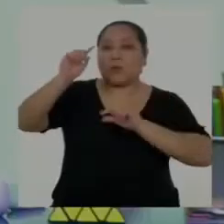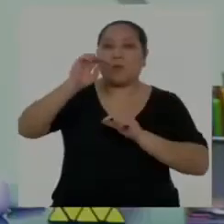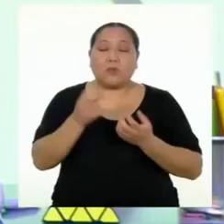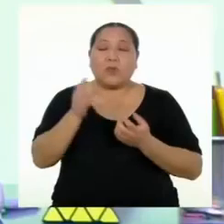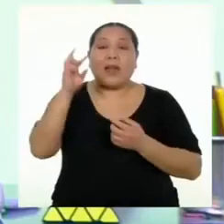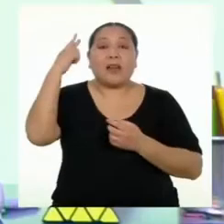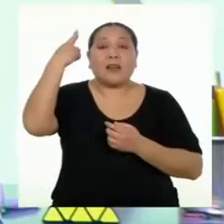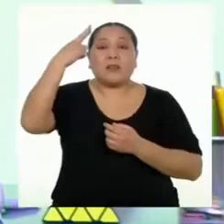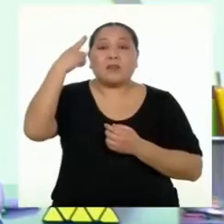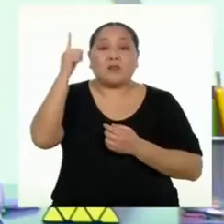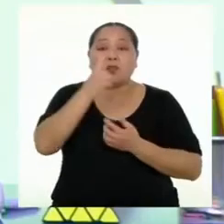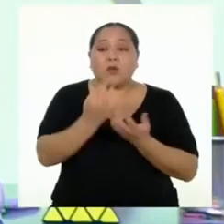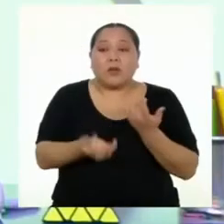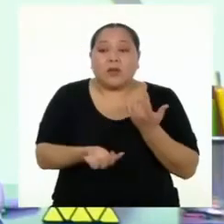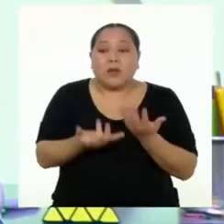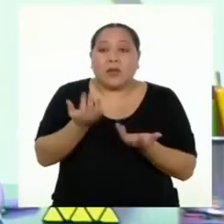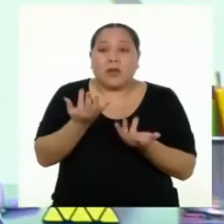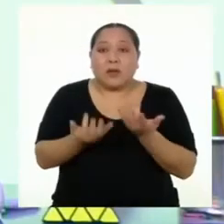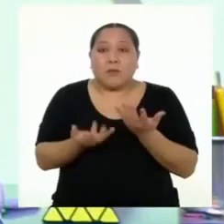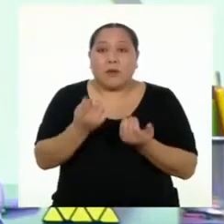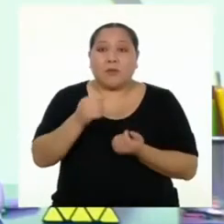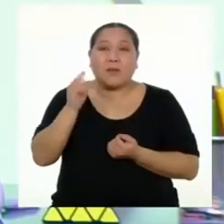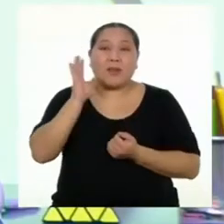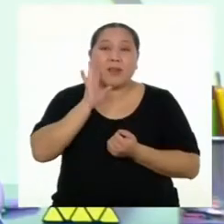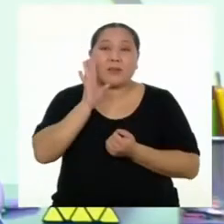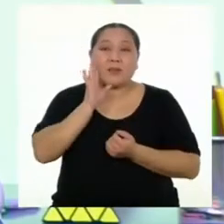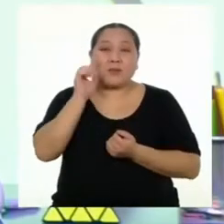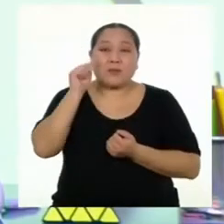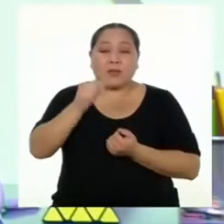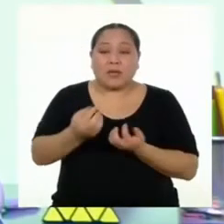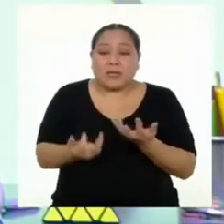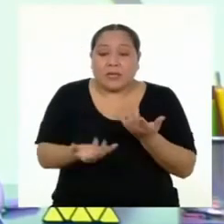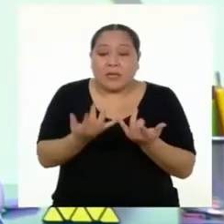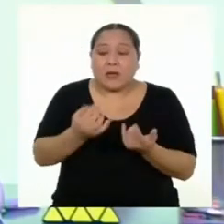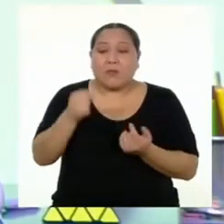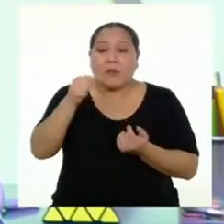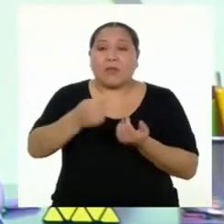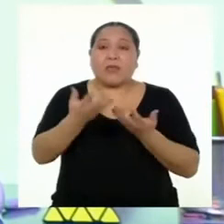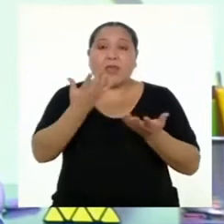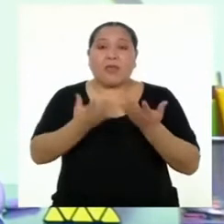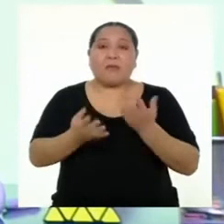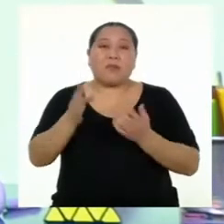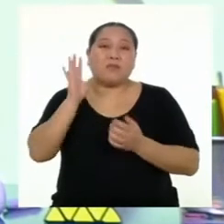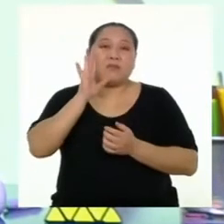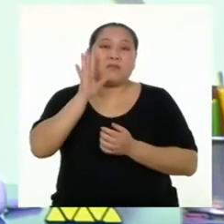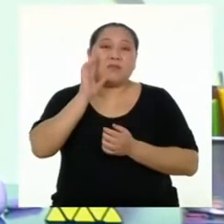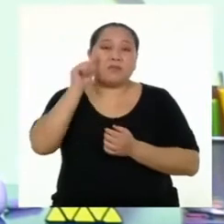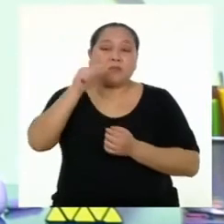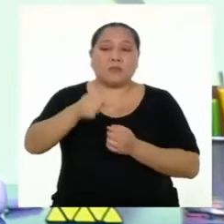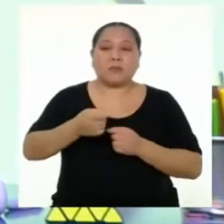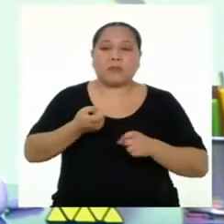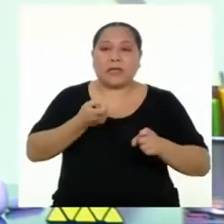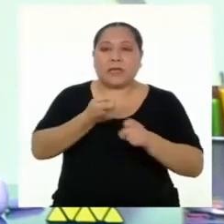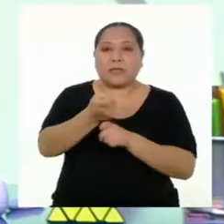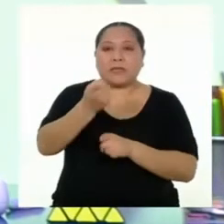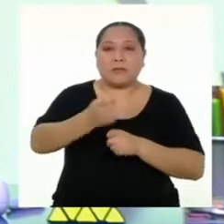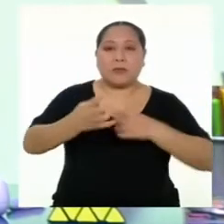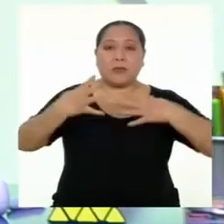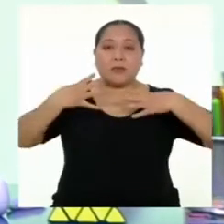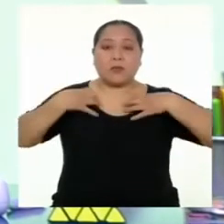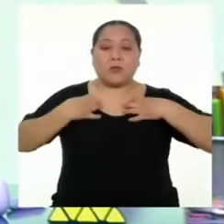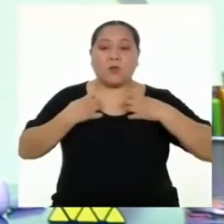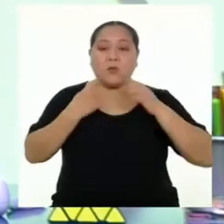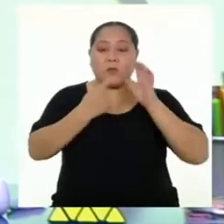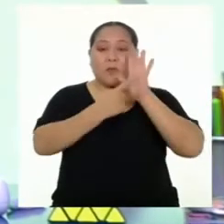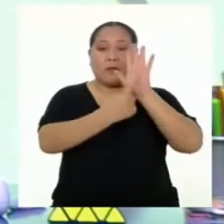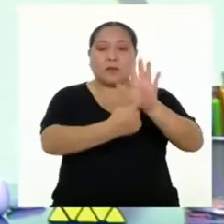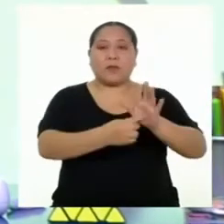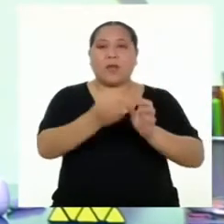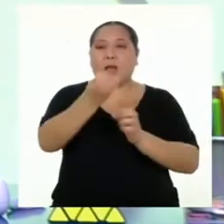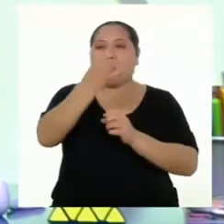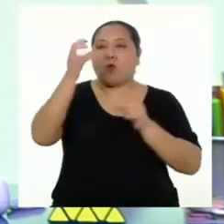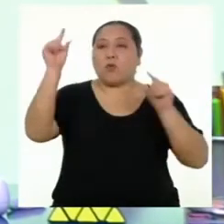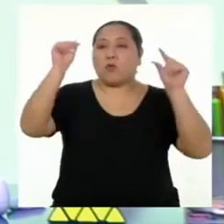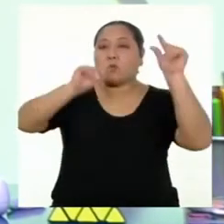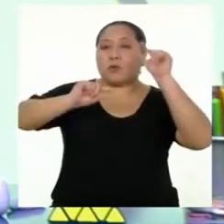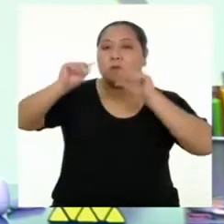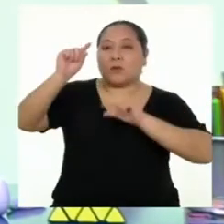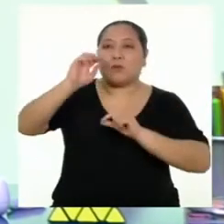Es porque los residuos que se queman pueden ser contaminantes y afectar la salud porque presentan algunos químicos